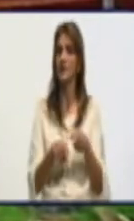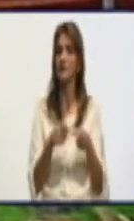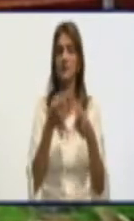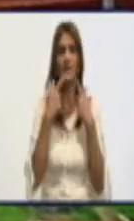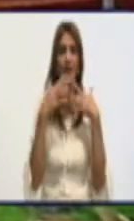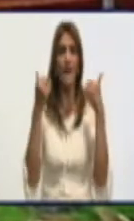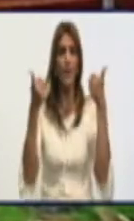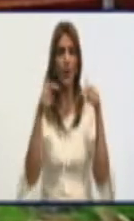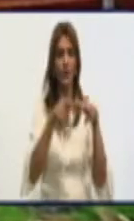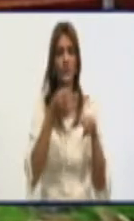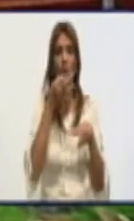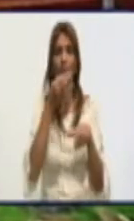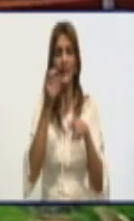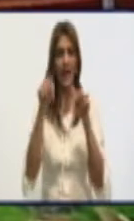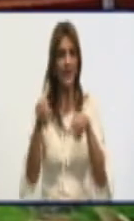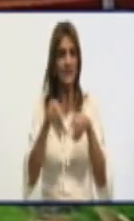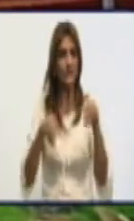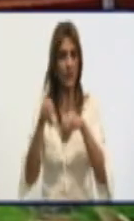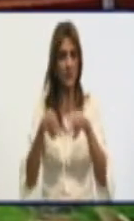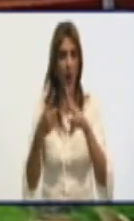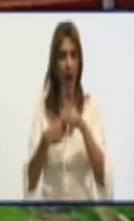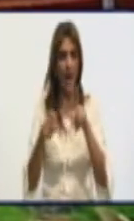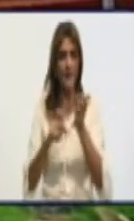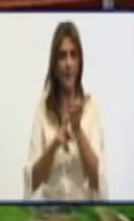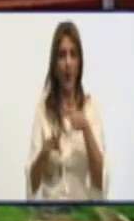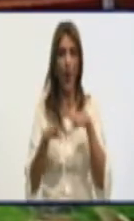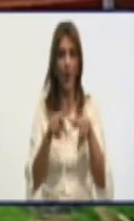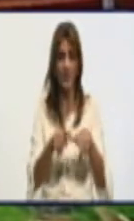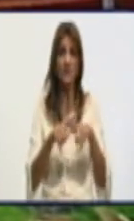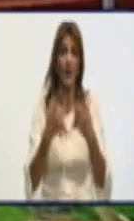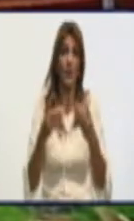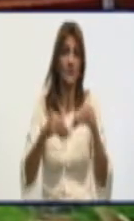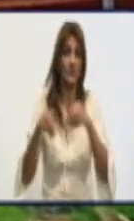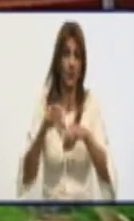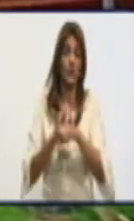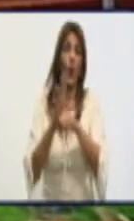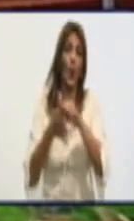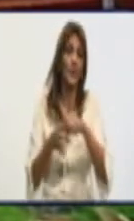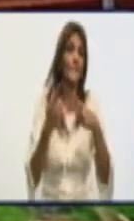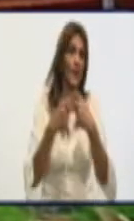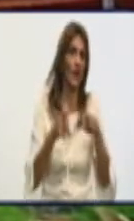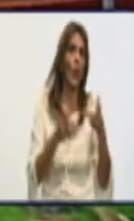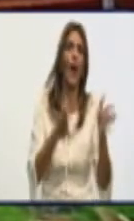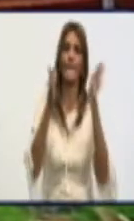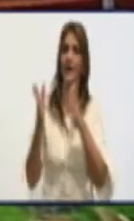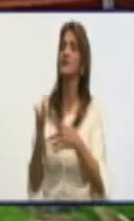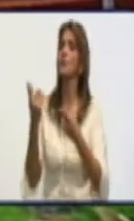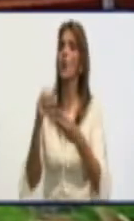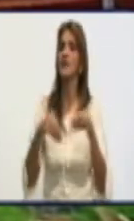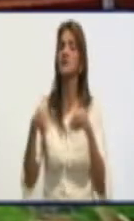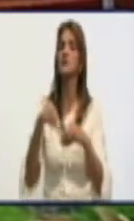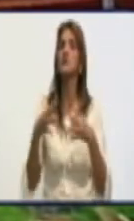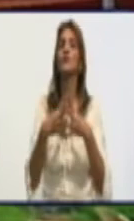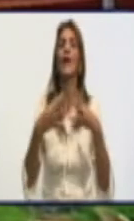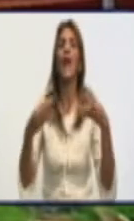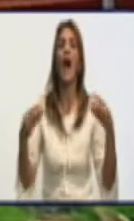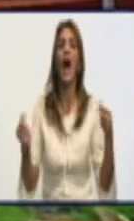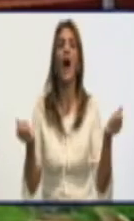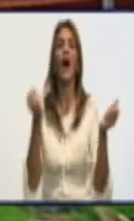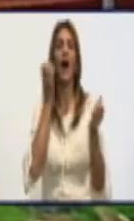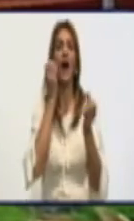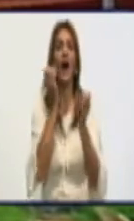situación que hoy tiene la provincia desde el punto de vista epidemiológico, desde el punto de vista también de la situación con la harina y con la situación